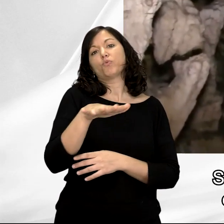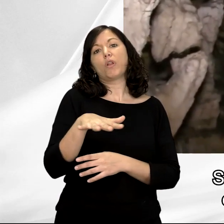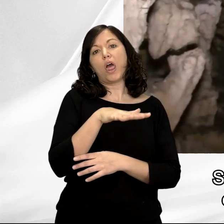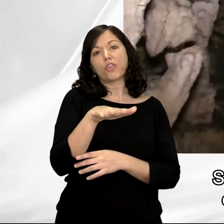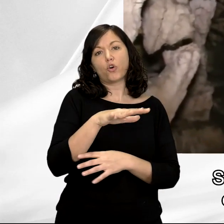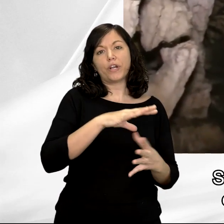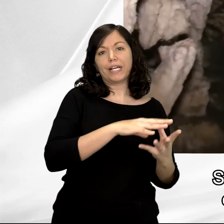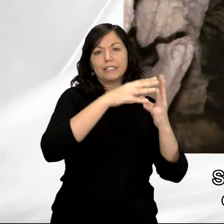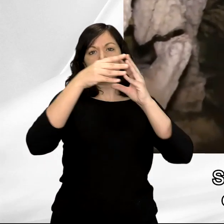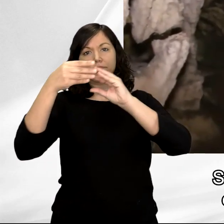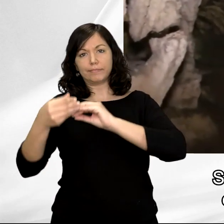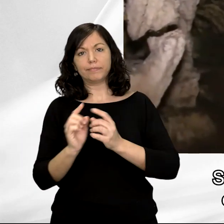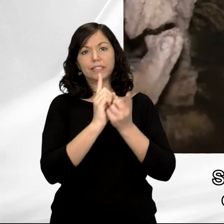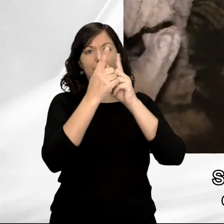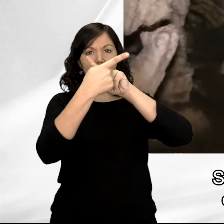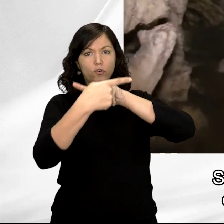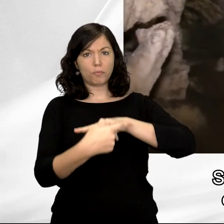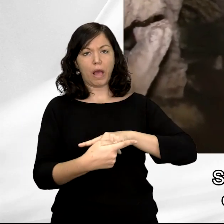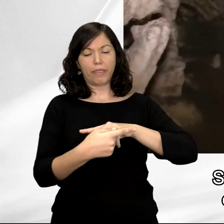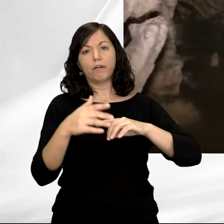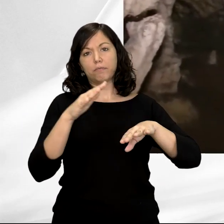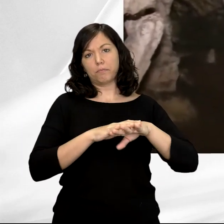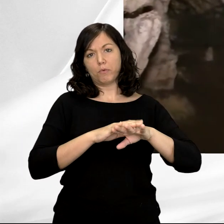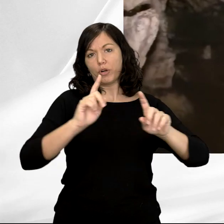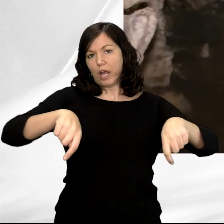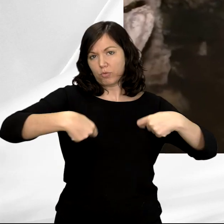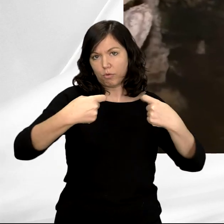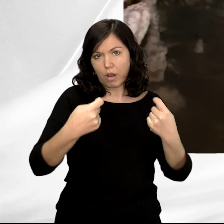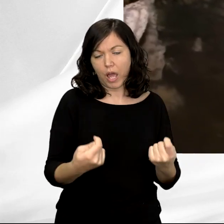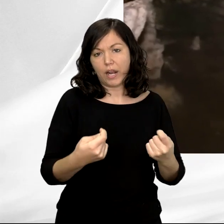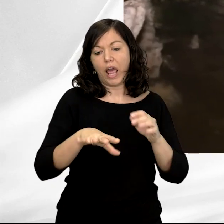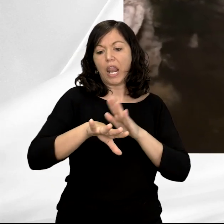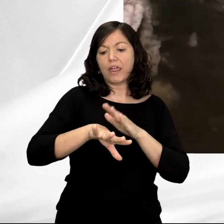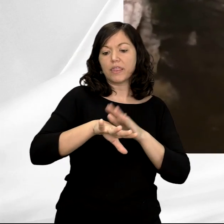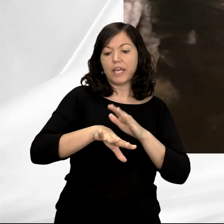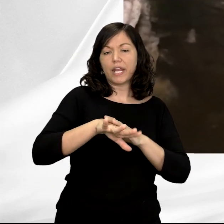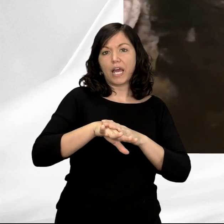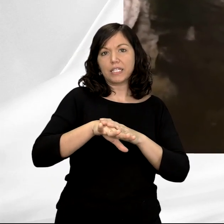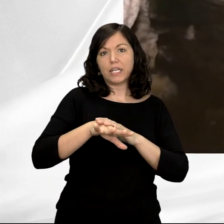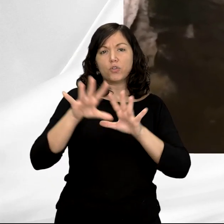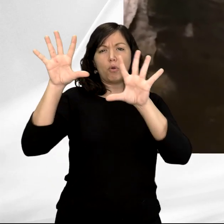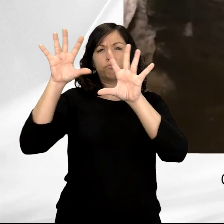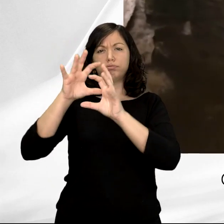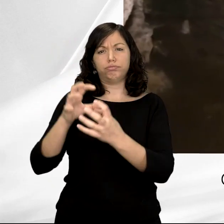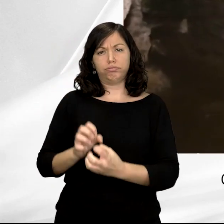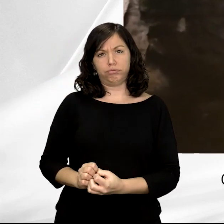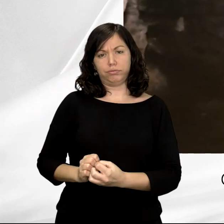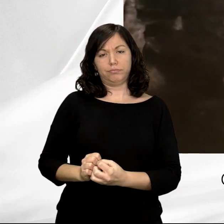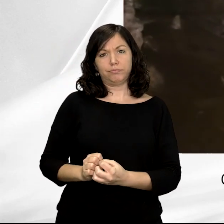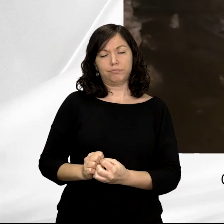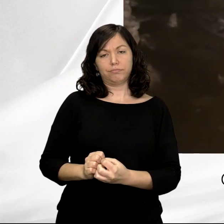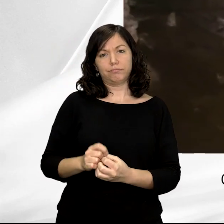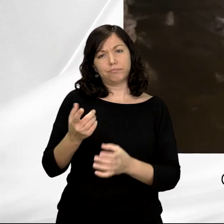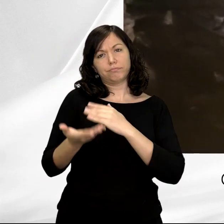transformada, está transformada por procesos naturales, a mi derecha lo que encontramos es un gran derrumbe, que en su